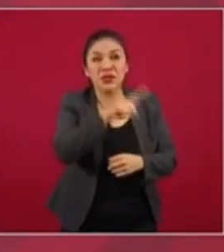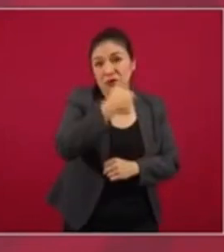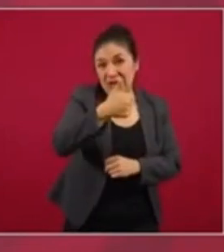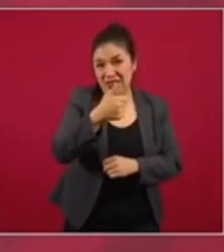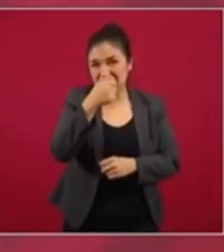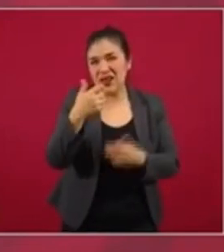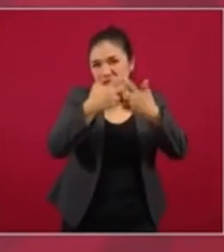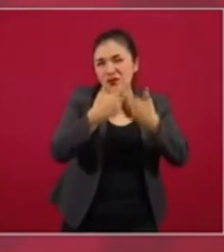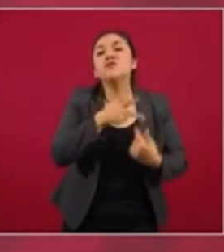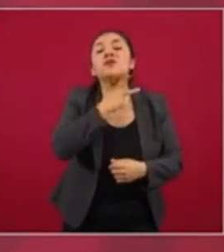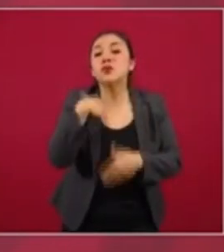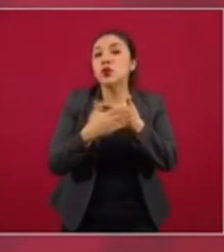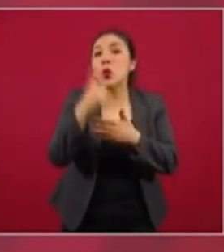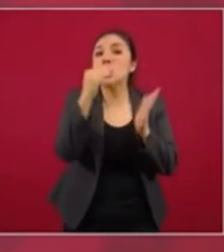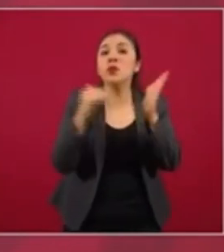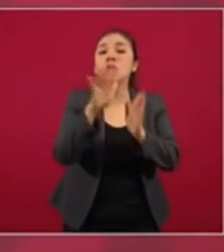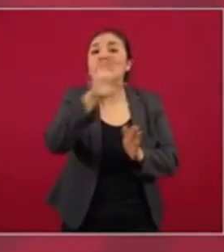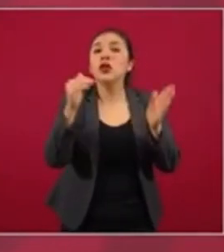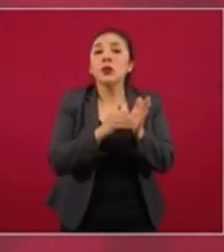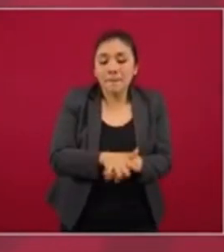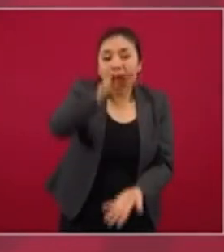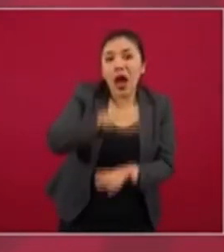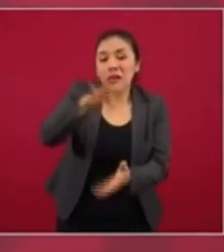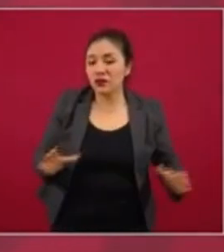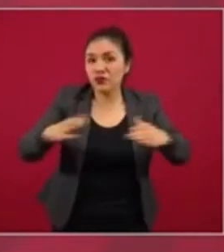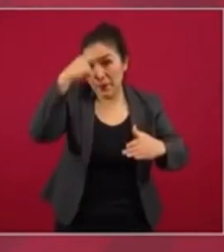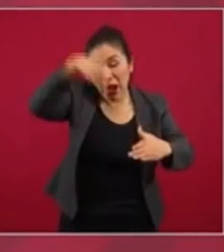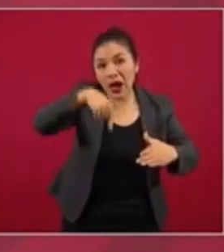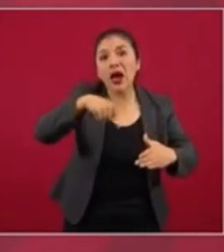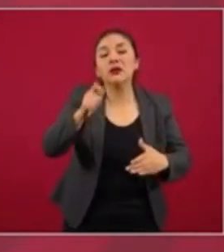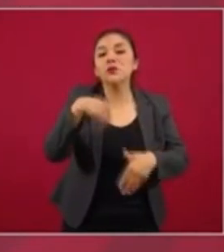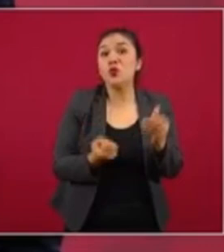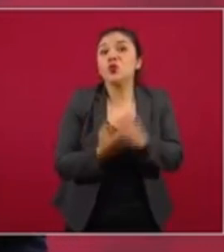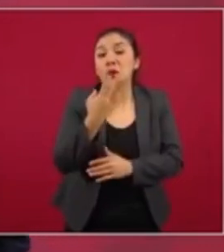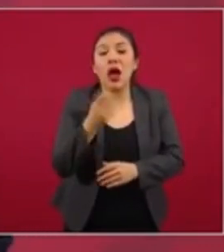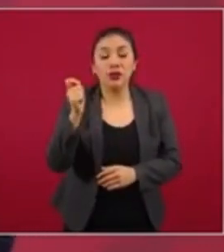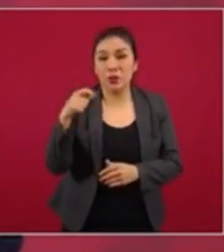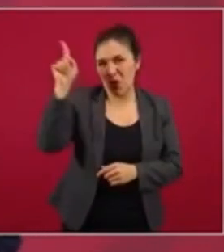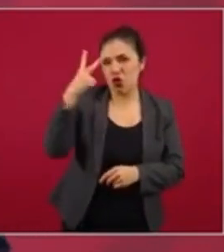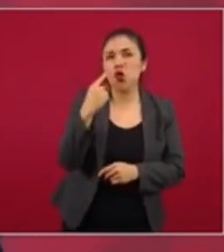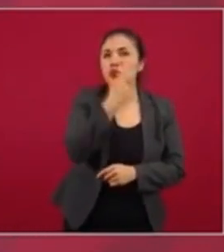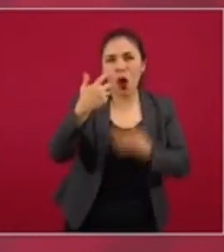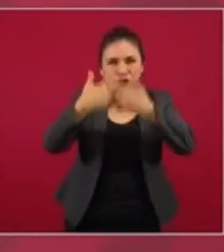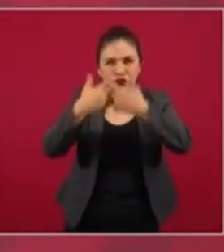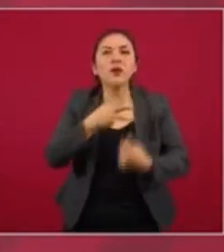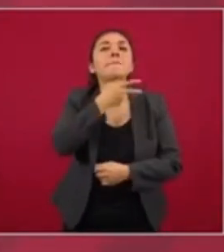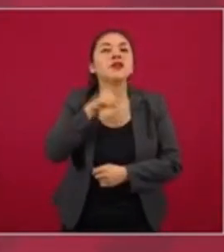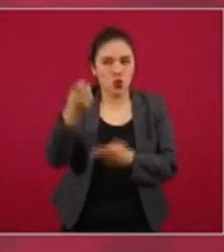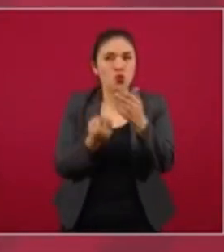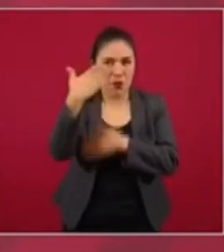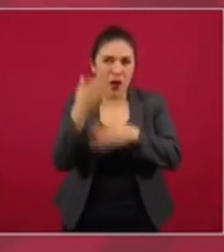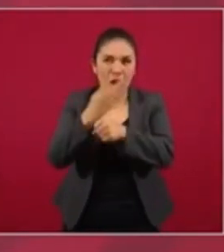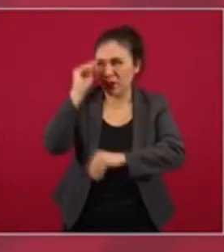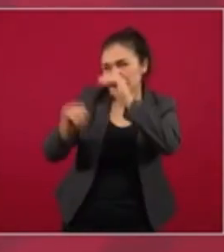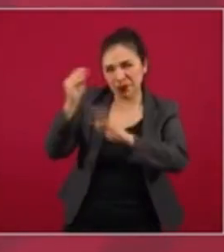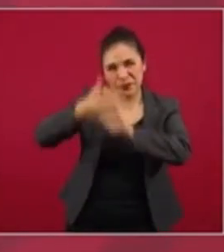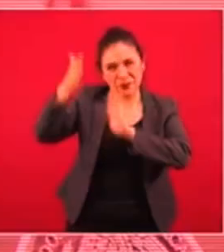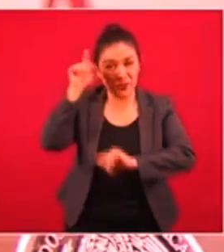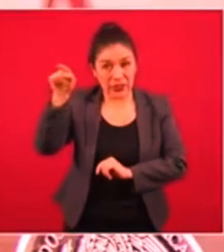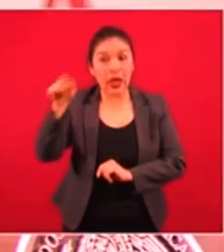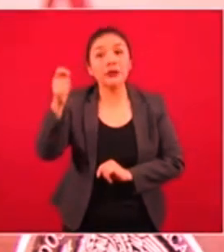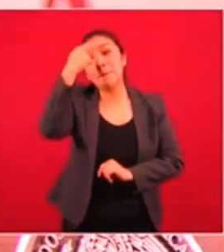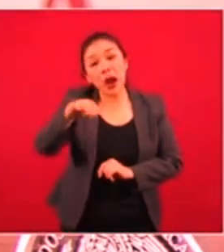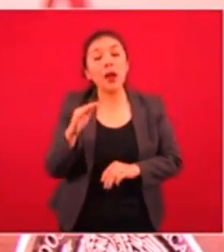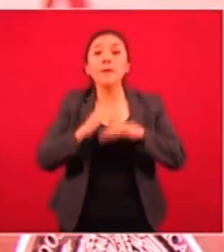refinerías un millón 500 mil barriles. Para el 22, la de Dos Bocas, esta que estamos construyendo,